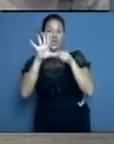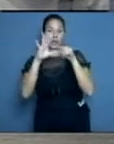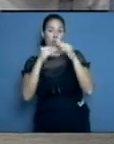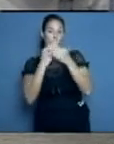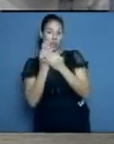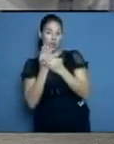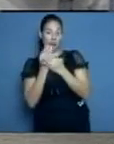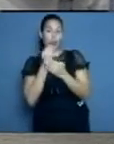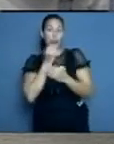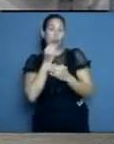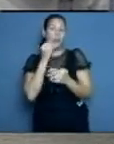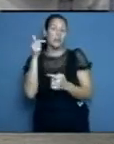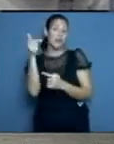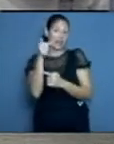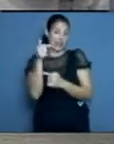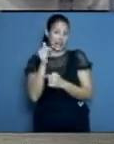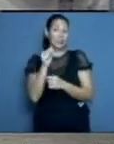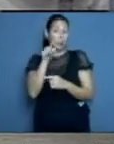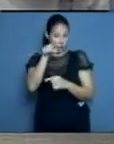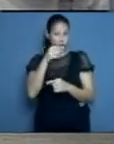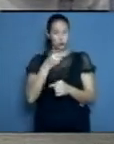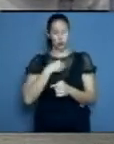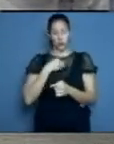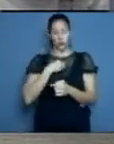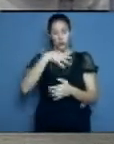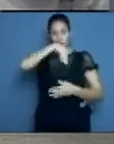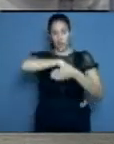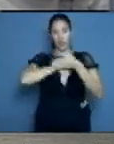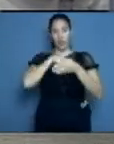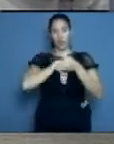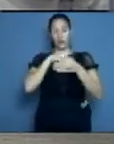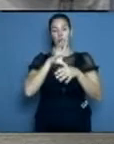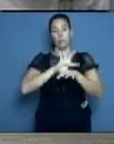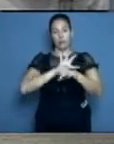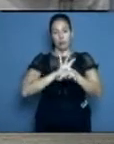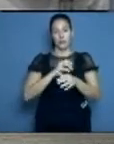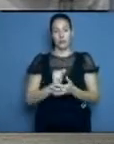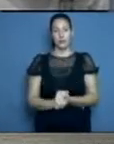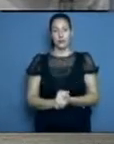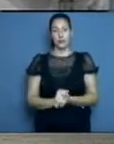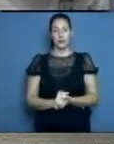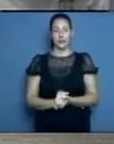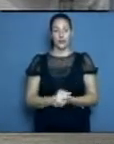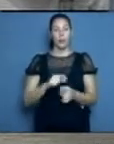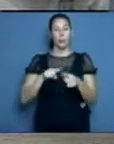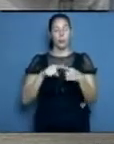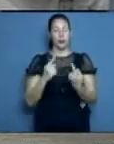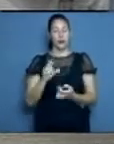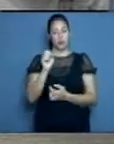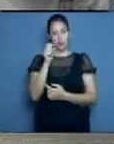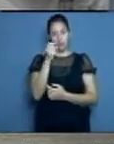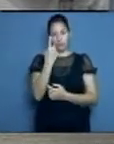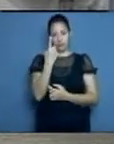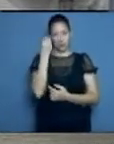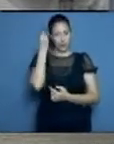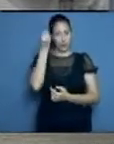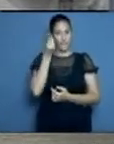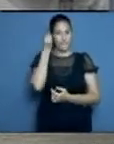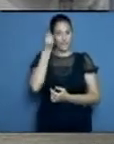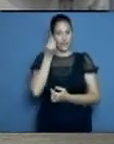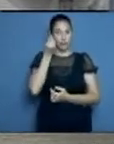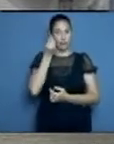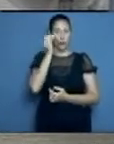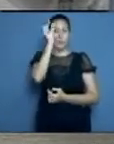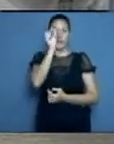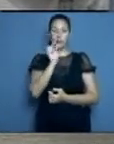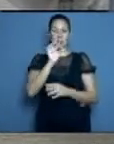enfermedad en realidad. O sea, hay que ser racional. Lleva, la población tiene que, primero pienso que debe calmar un poco la